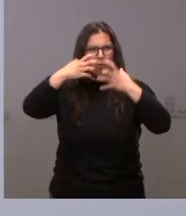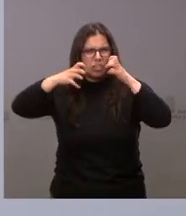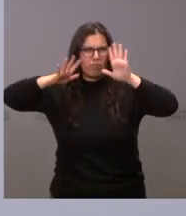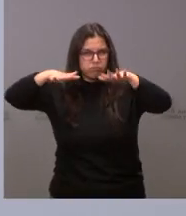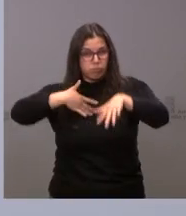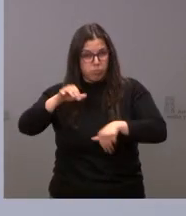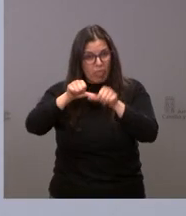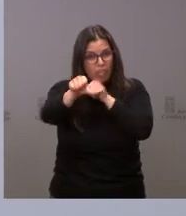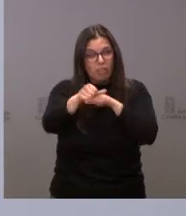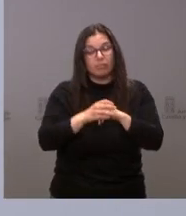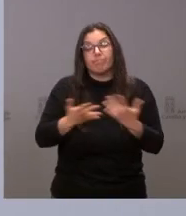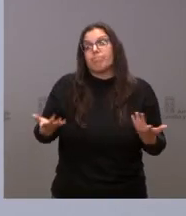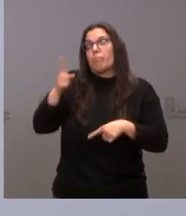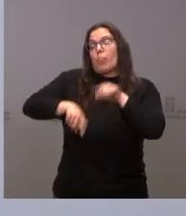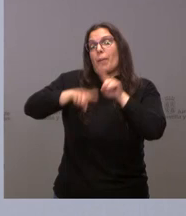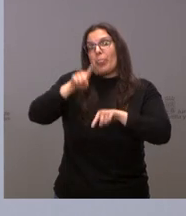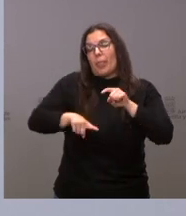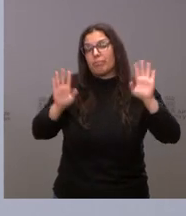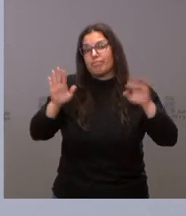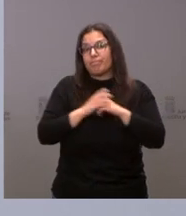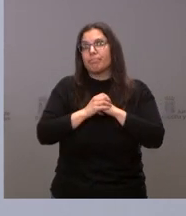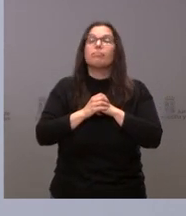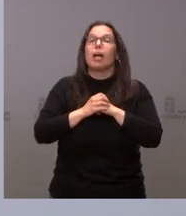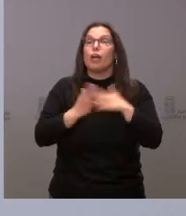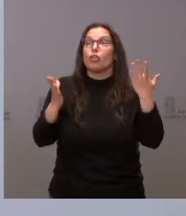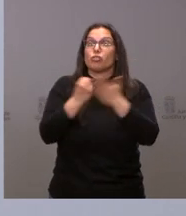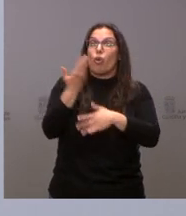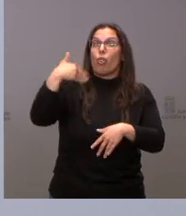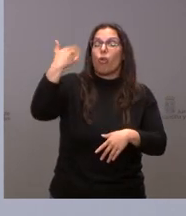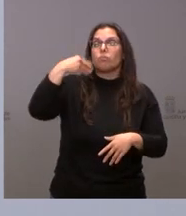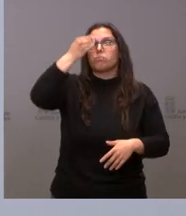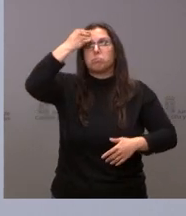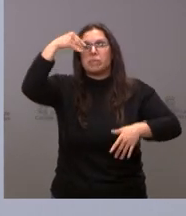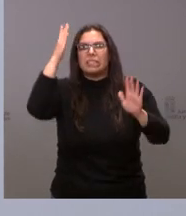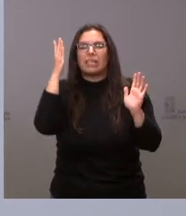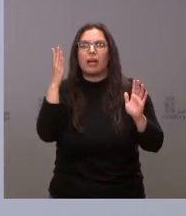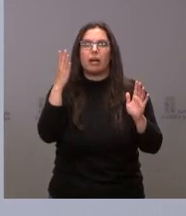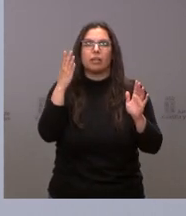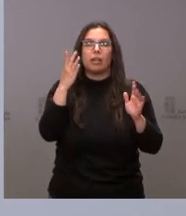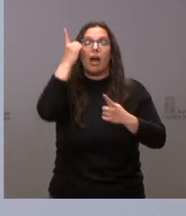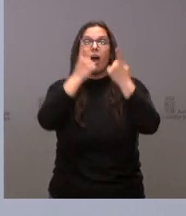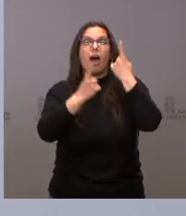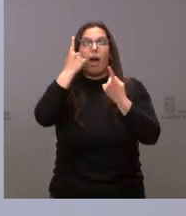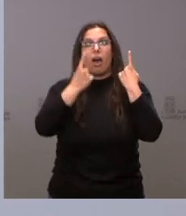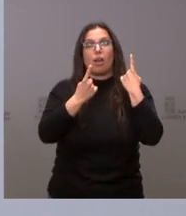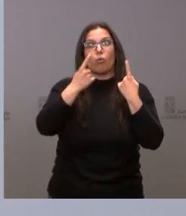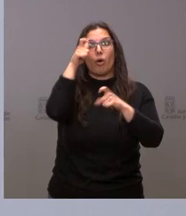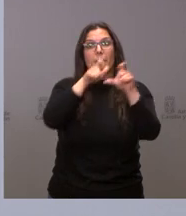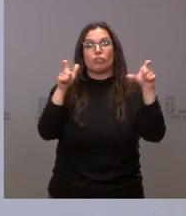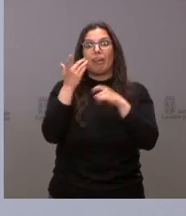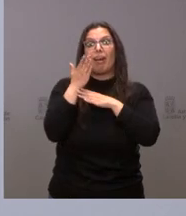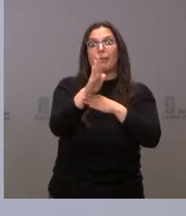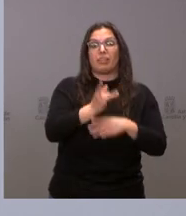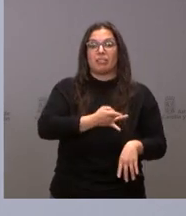Bueno, depende. Todos pensábamos que tal vez algunos representantes sindicales